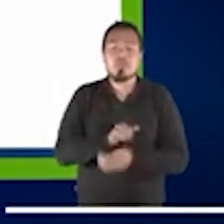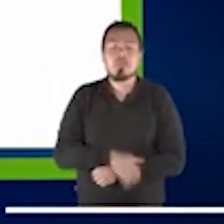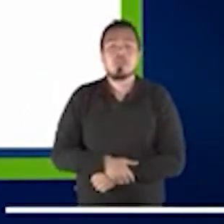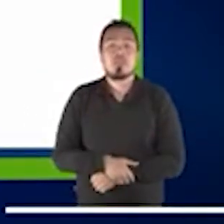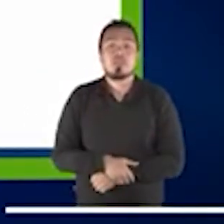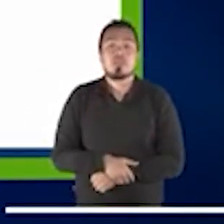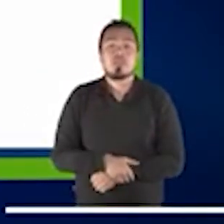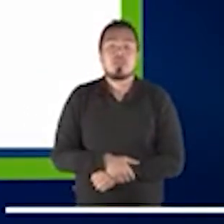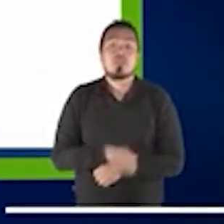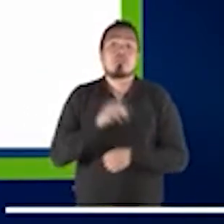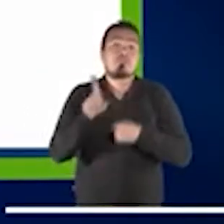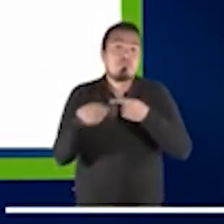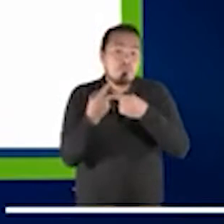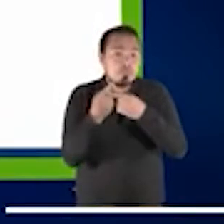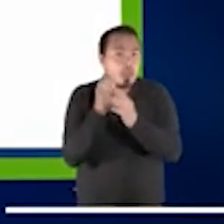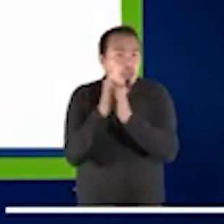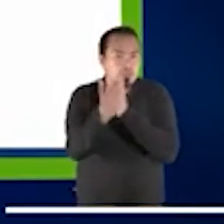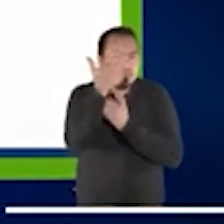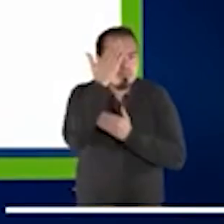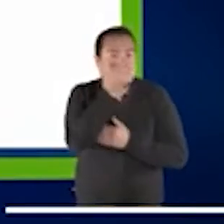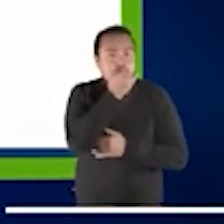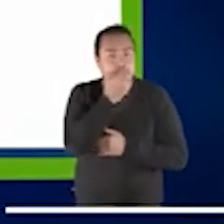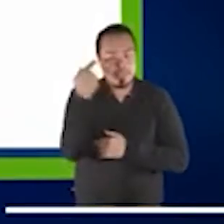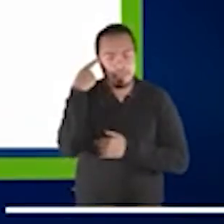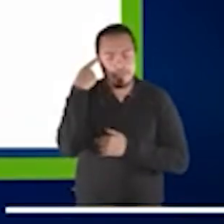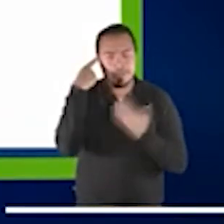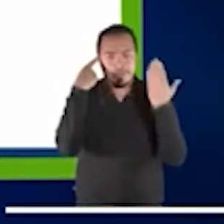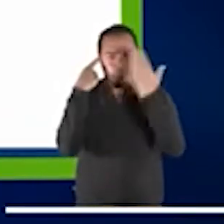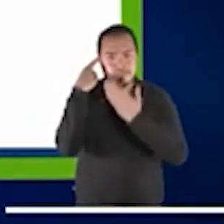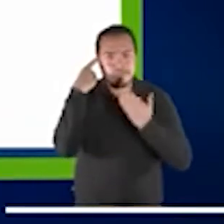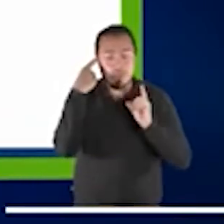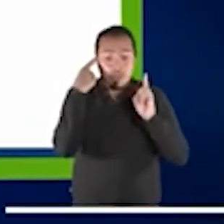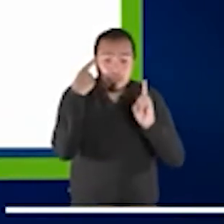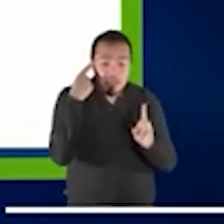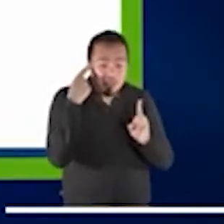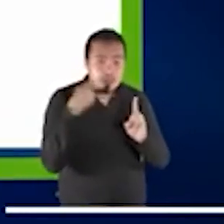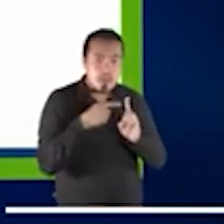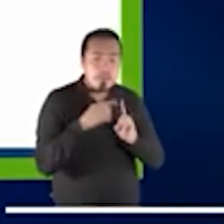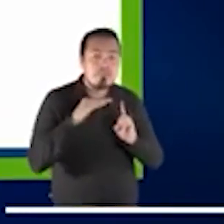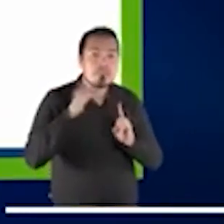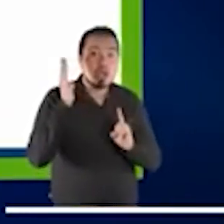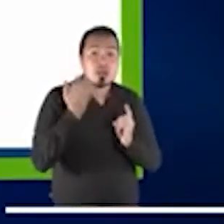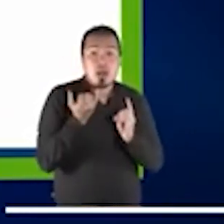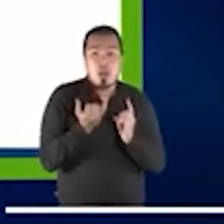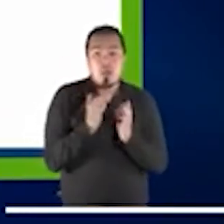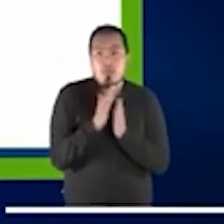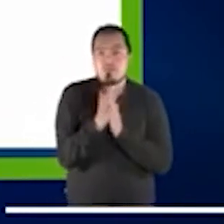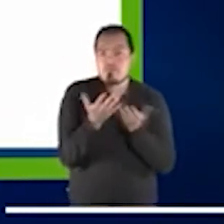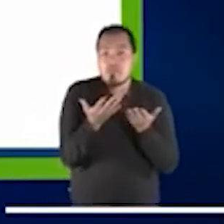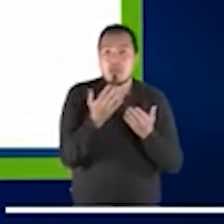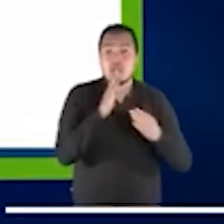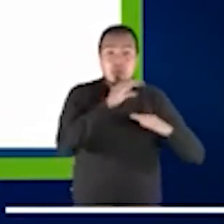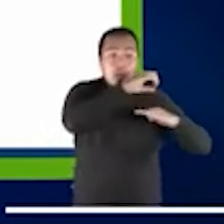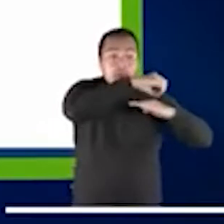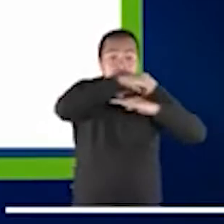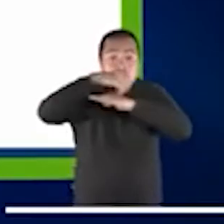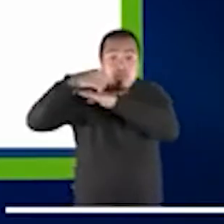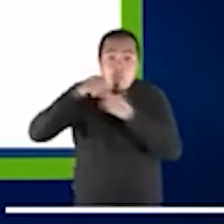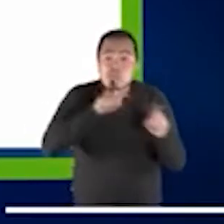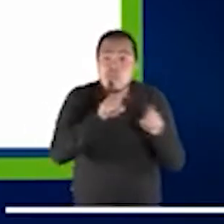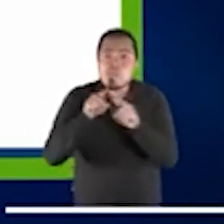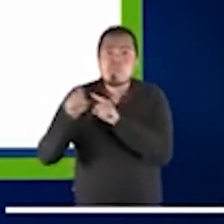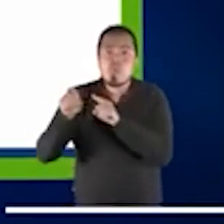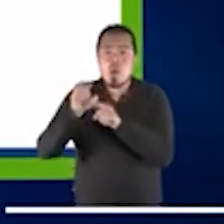Por lo tanto, hemos decidido con un grupo de otras organizaciones, de ONGs,